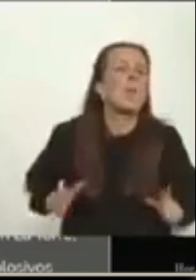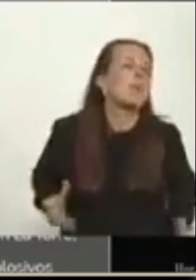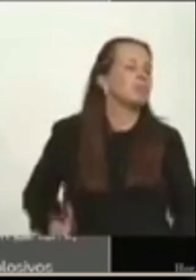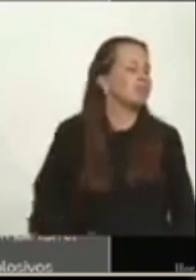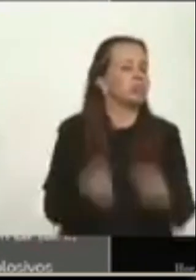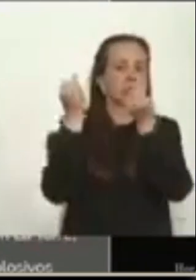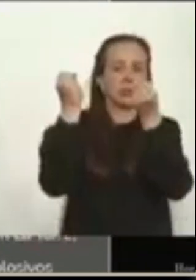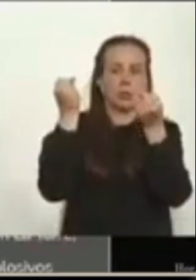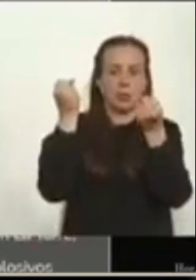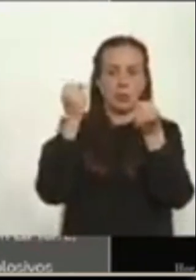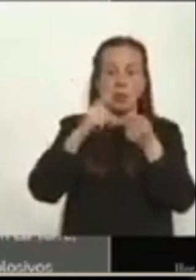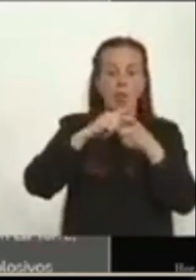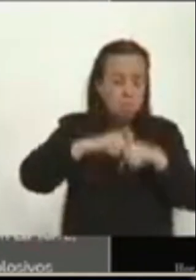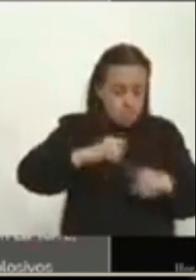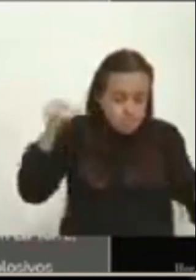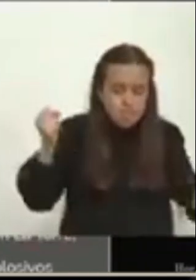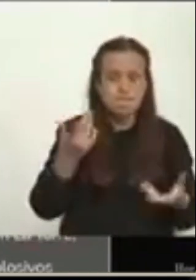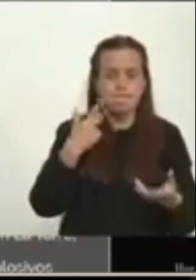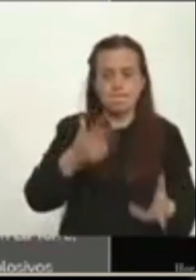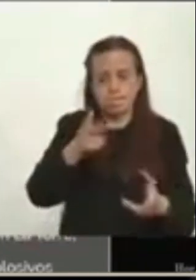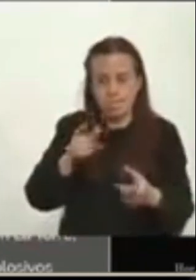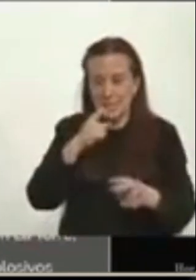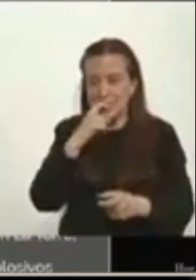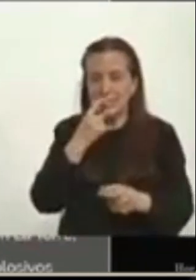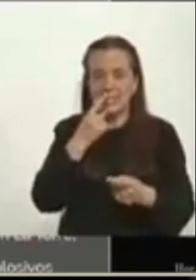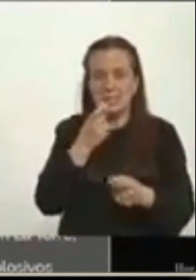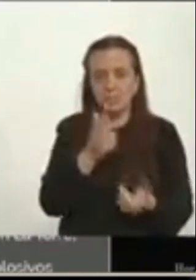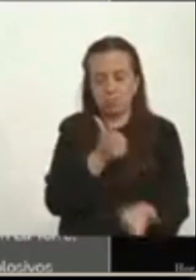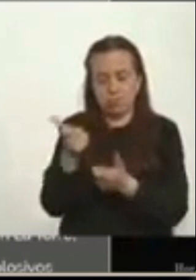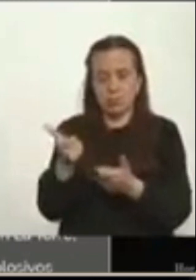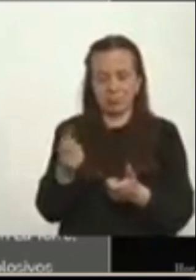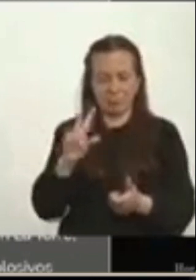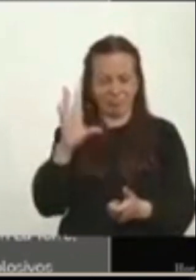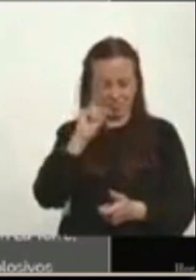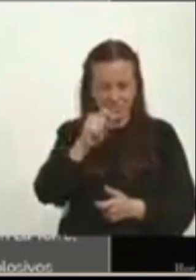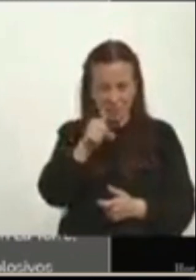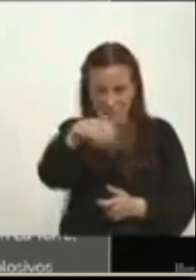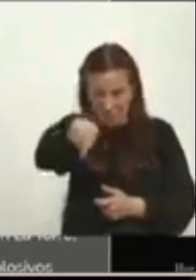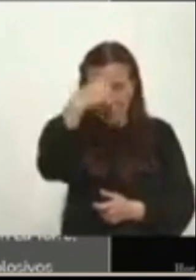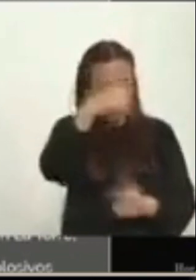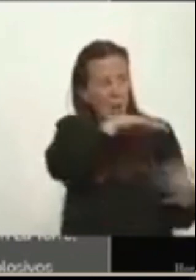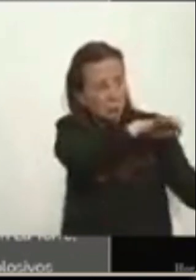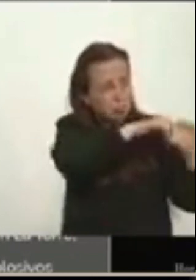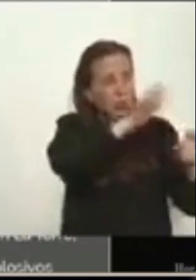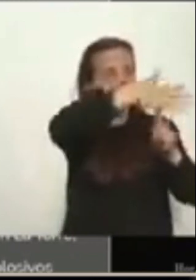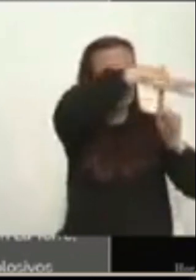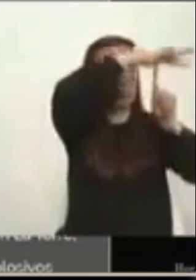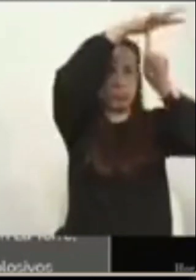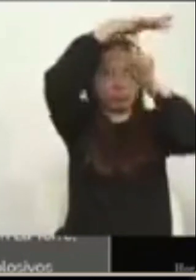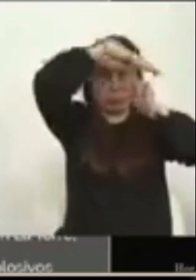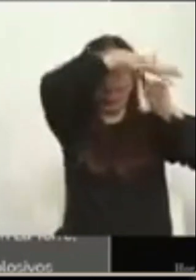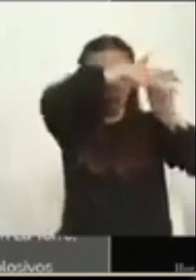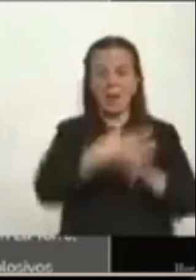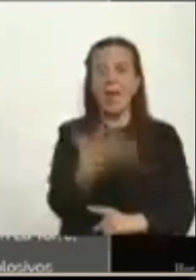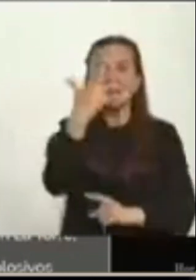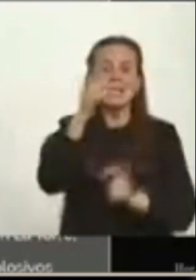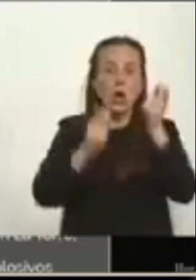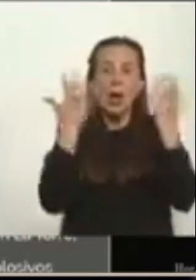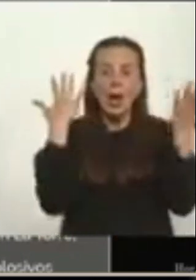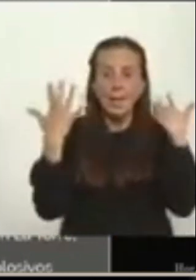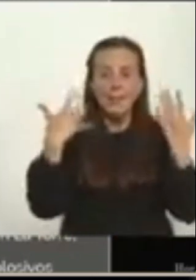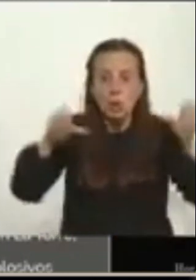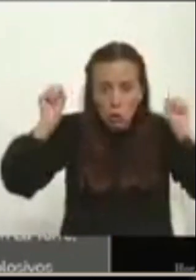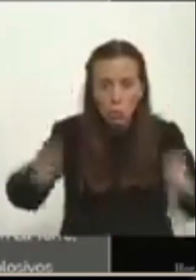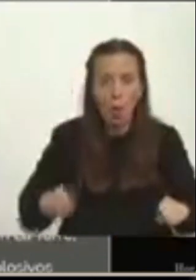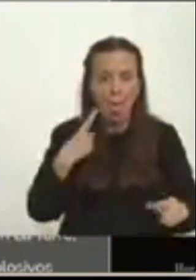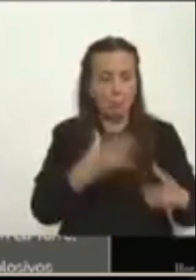y los lanzagranadas y los explosivos. En medio de un combate con helicópteros artillados, cinco campesinos desarmados,